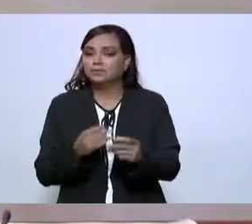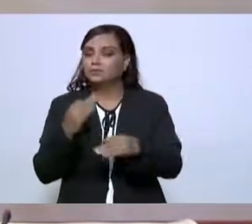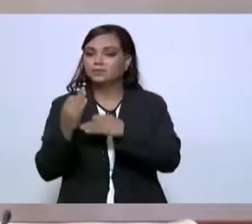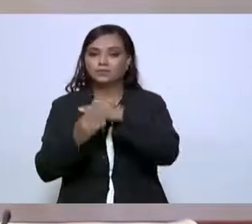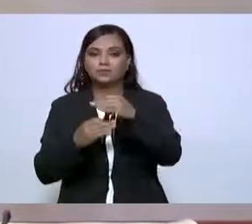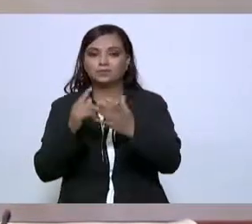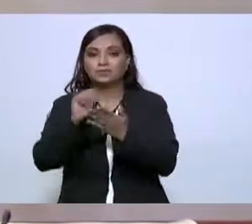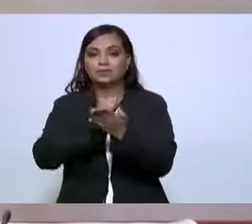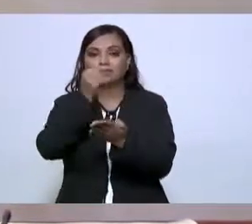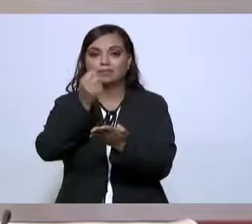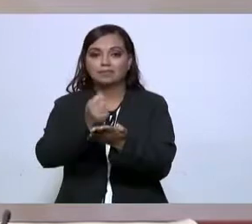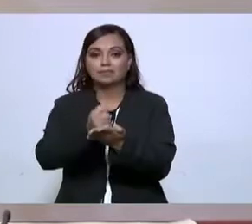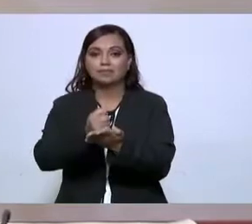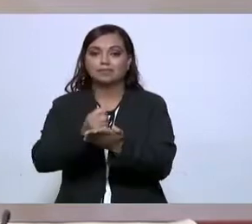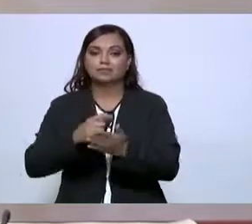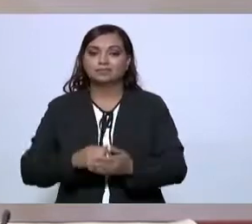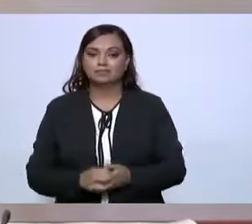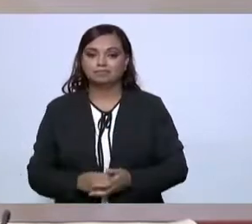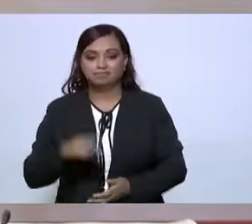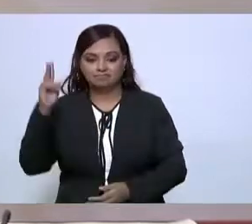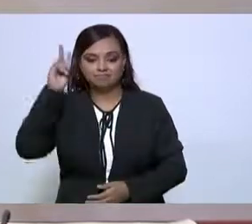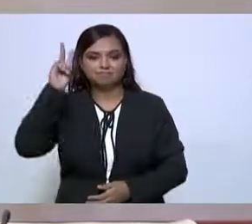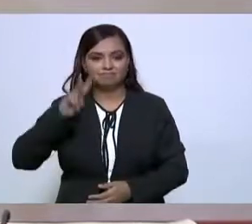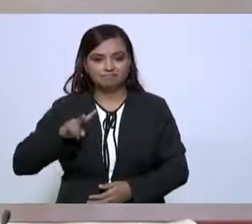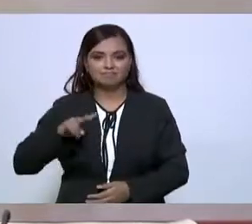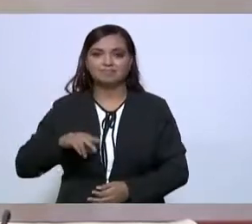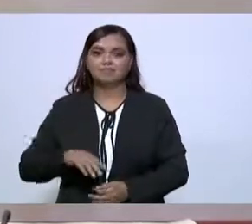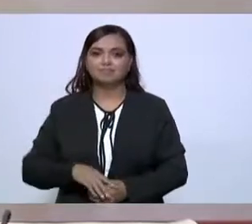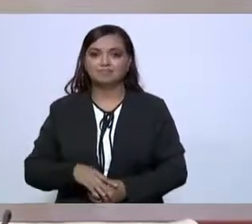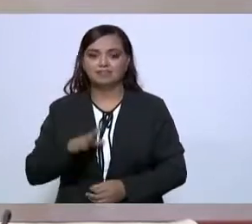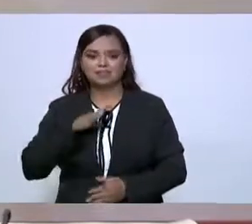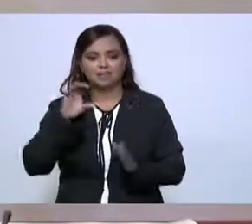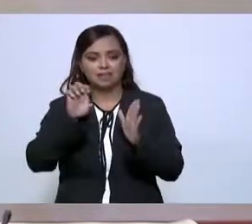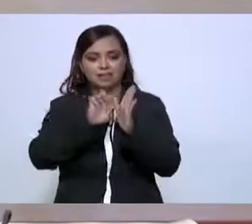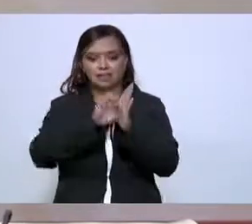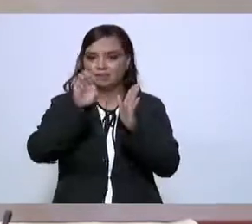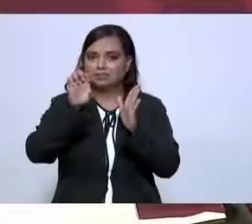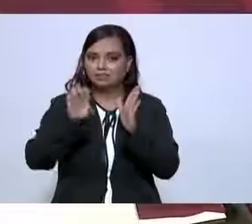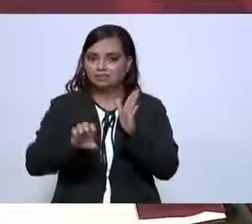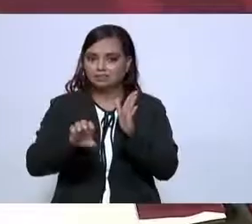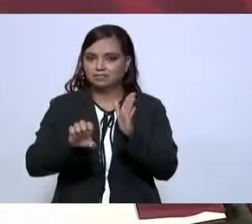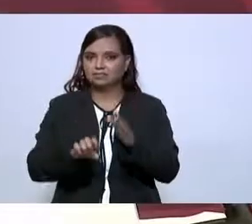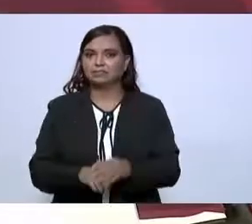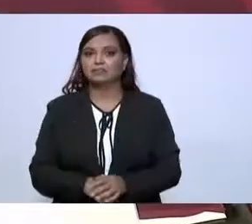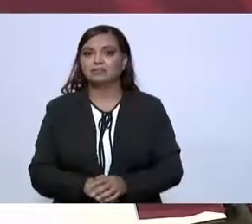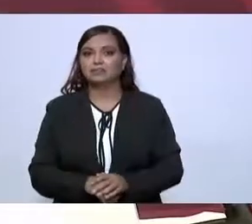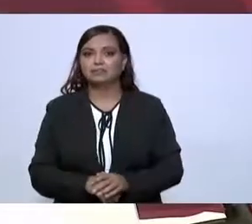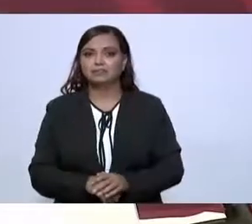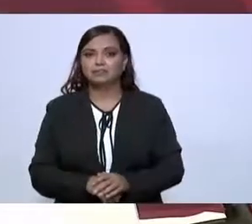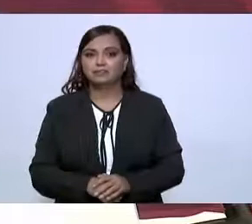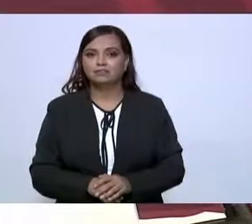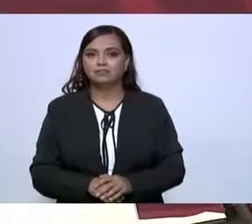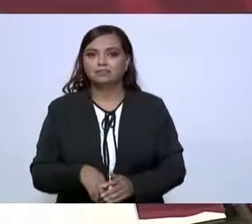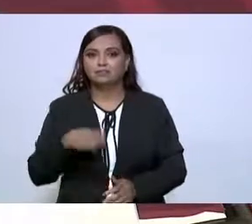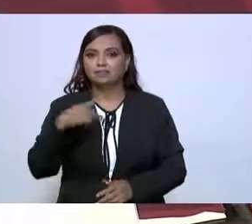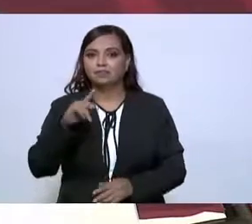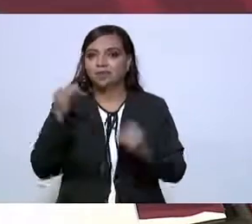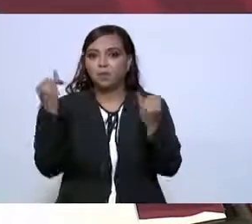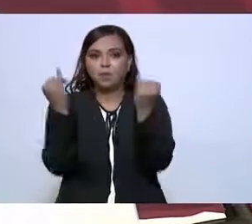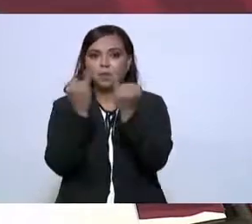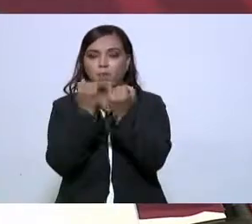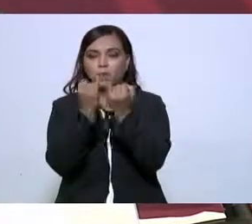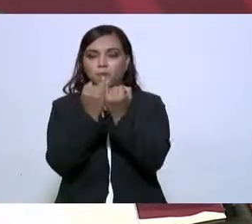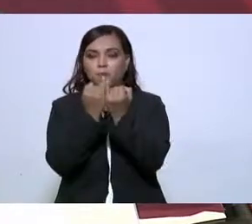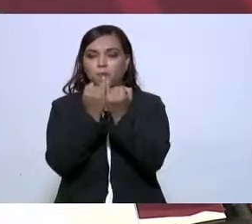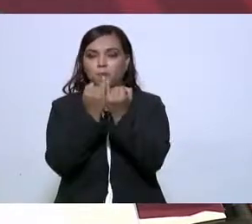ciudadanos de Tamaulipas. Realmente fue un ejemplo. Y por lo mismo,